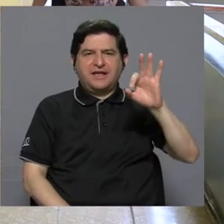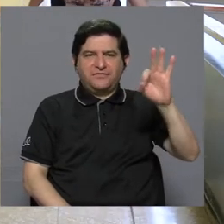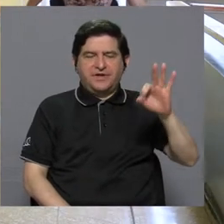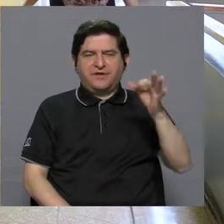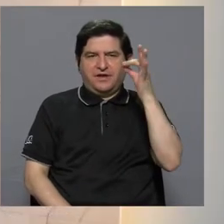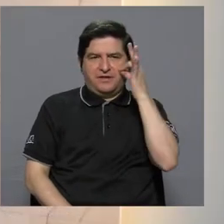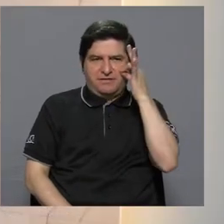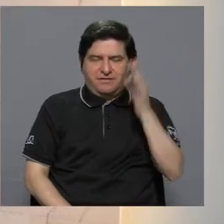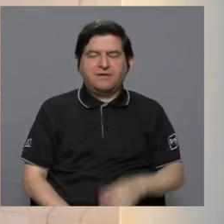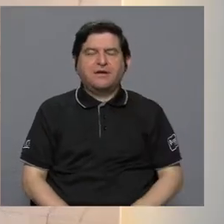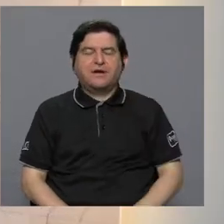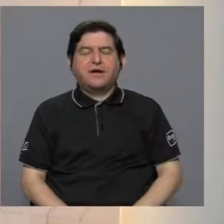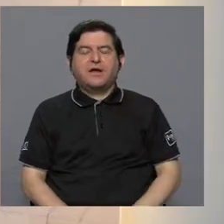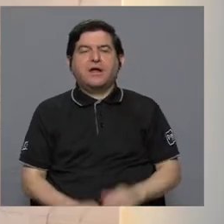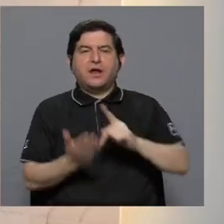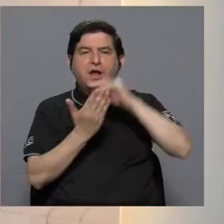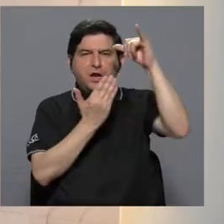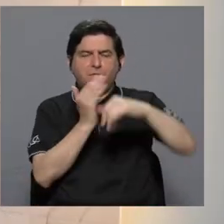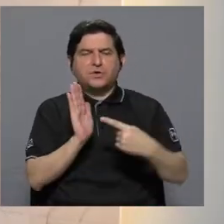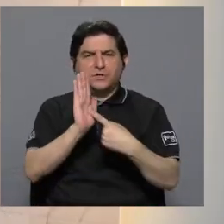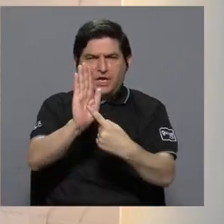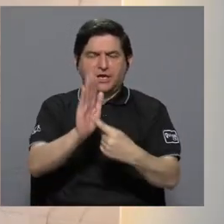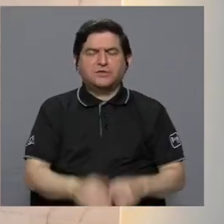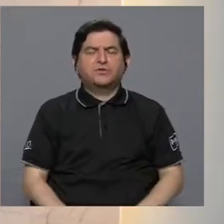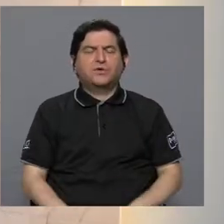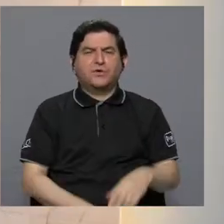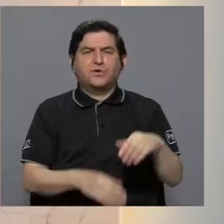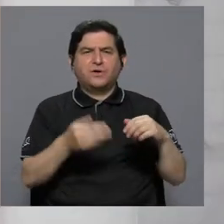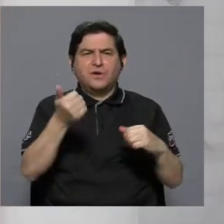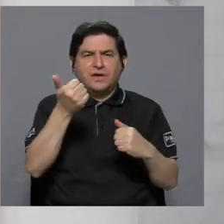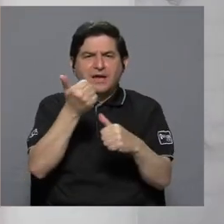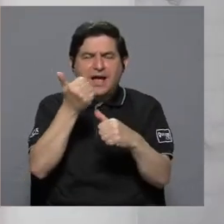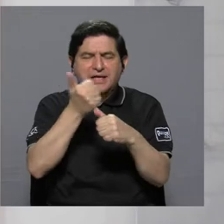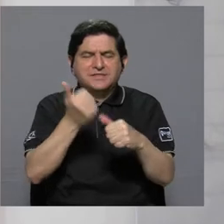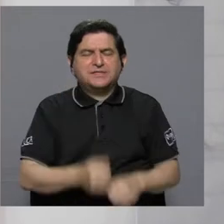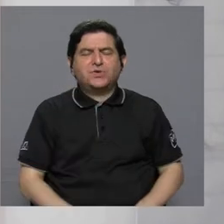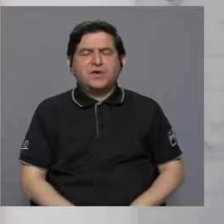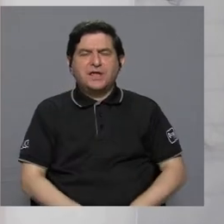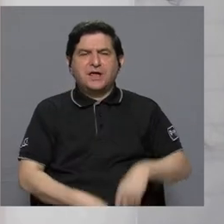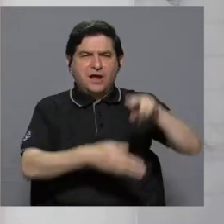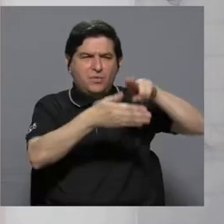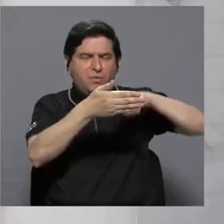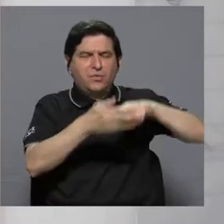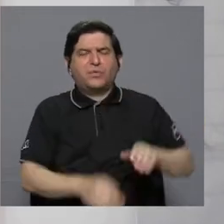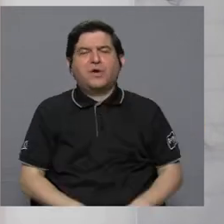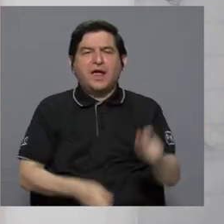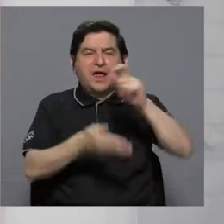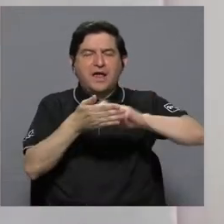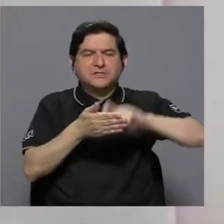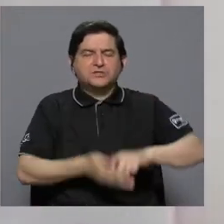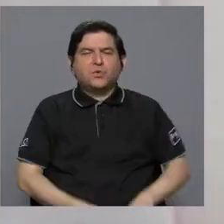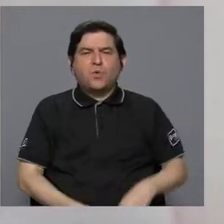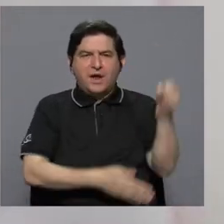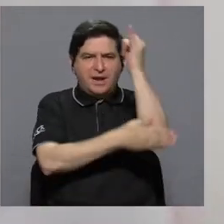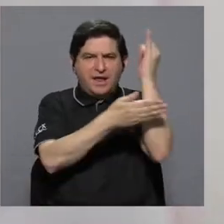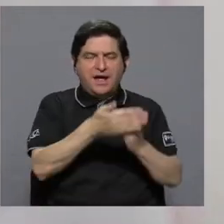Figueres Ferrer y el proyecto Exposiciones y Asesorías Plásticas Curatoriales de la Escuela de Artes Plásticas de la